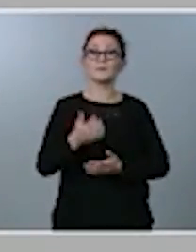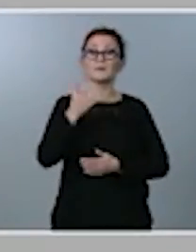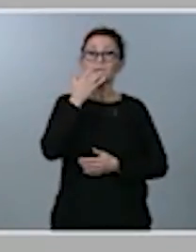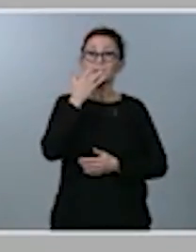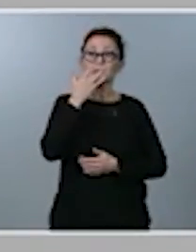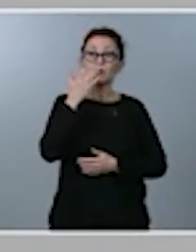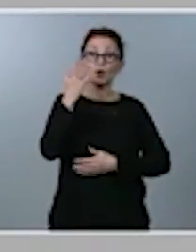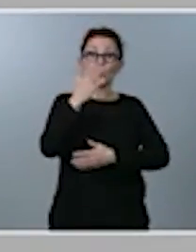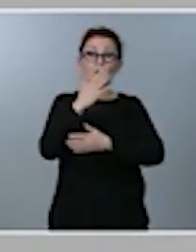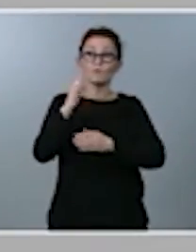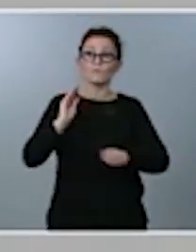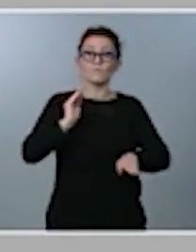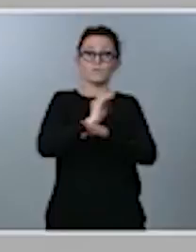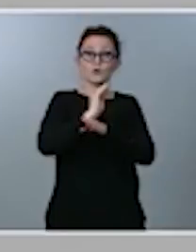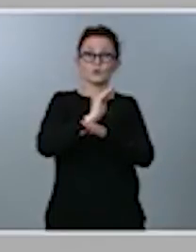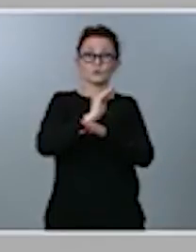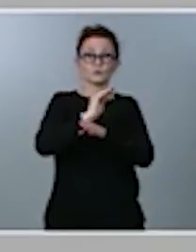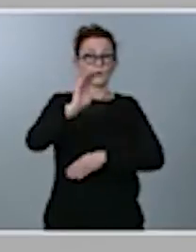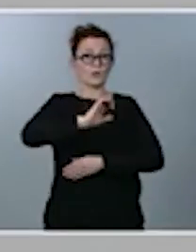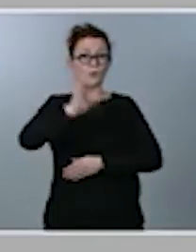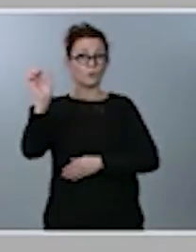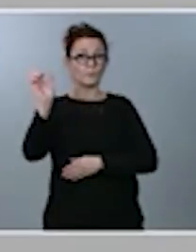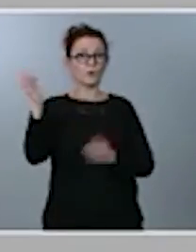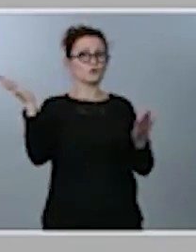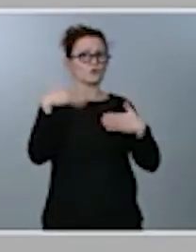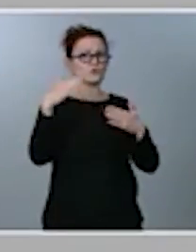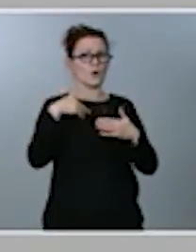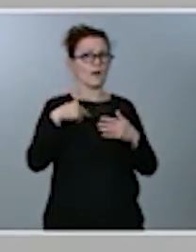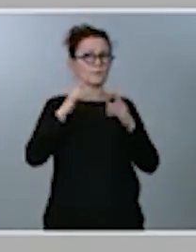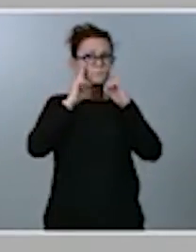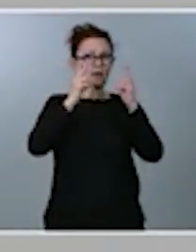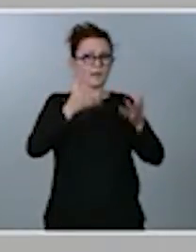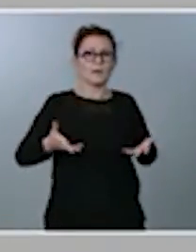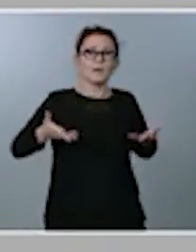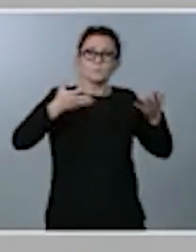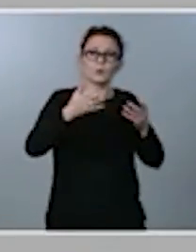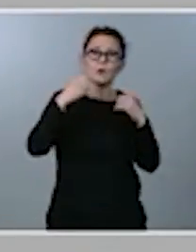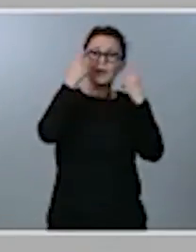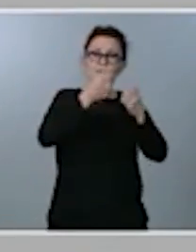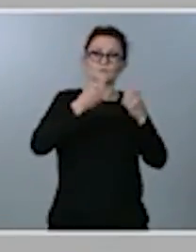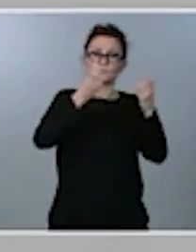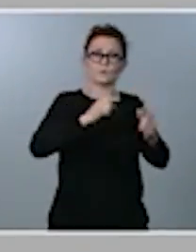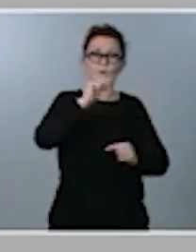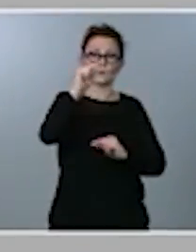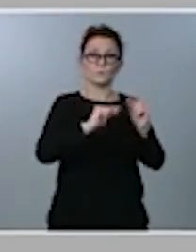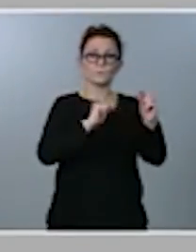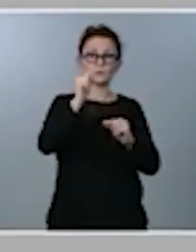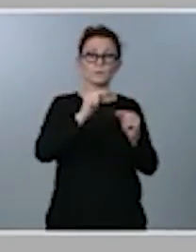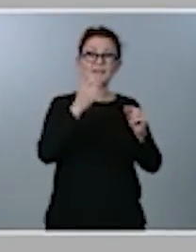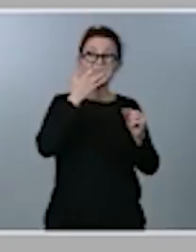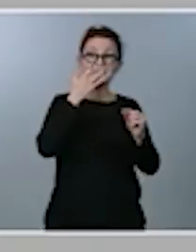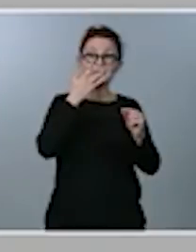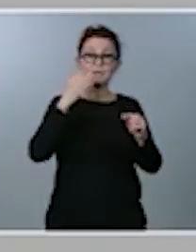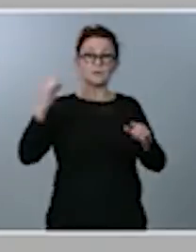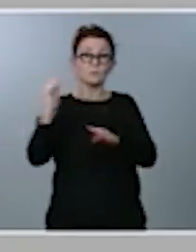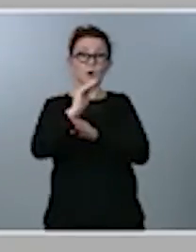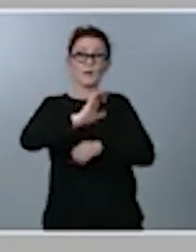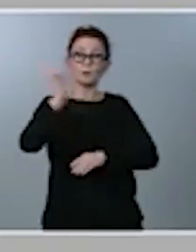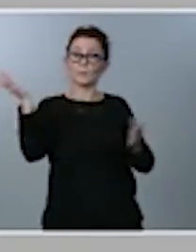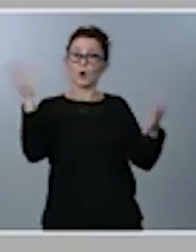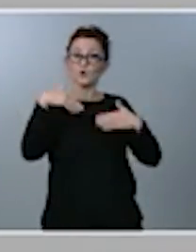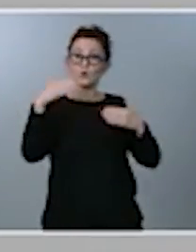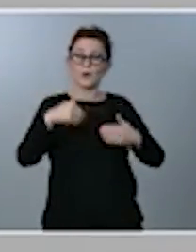para que veamos también el efecto de esfuerzo que hace el propio presupuesto, sin la ayuda de los fondos europeos, ese gasto social